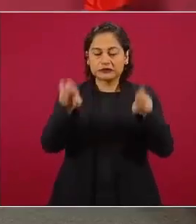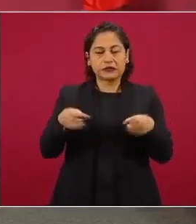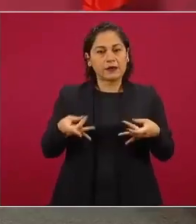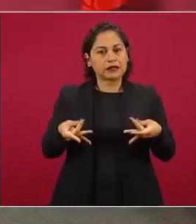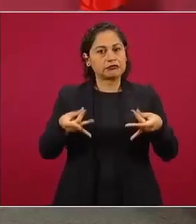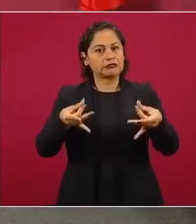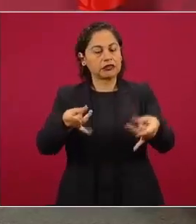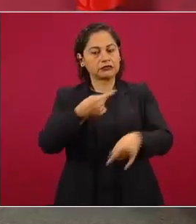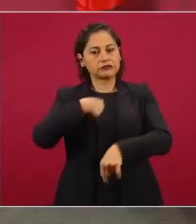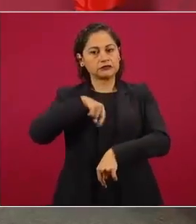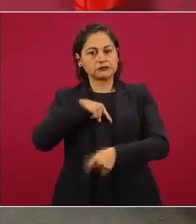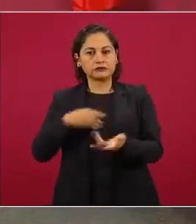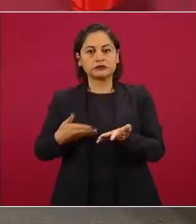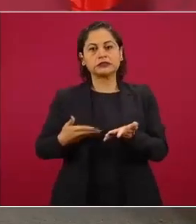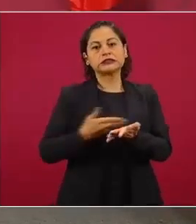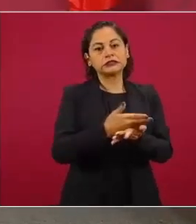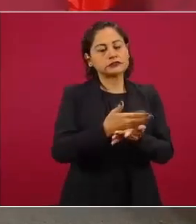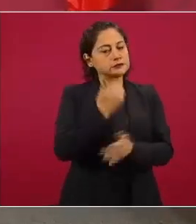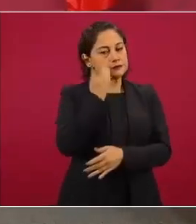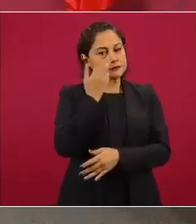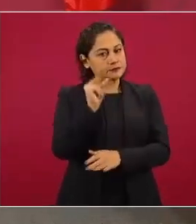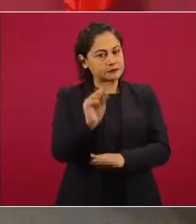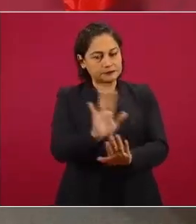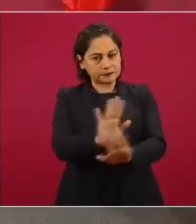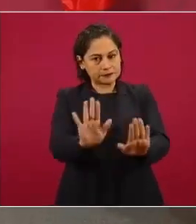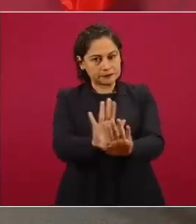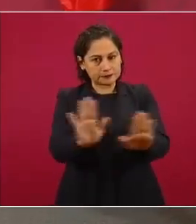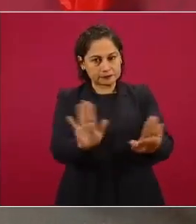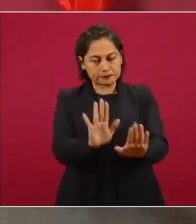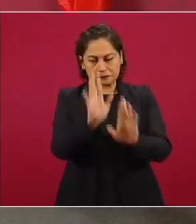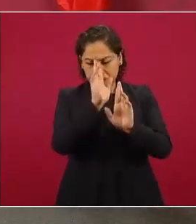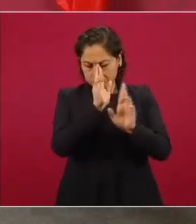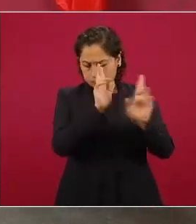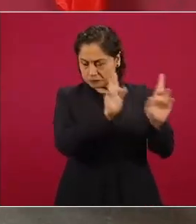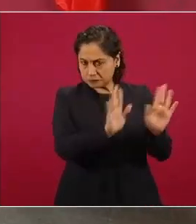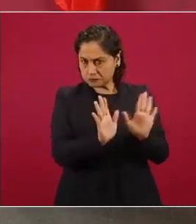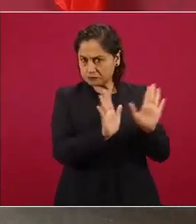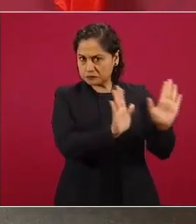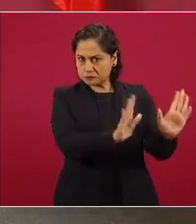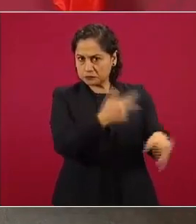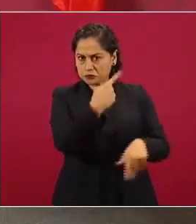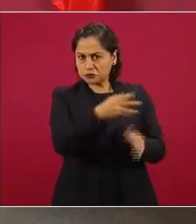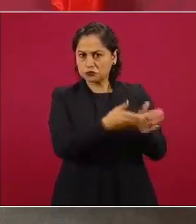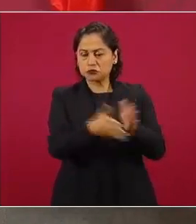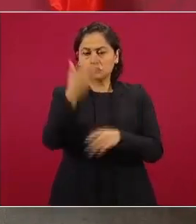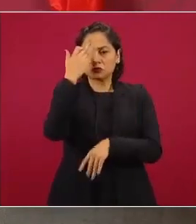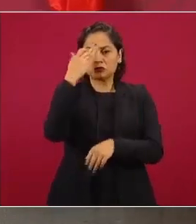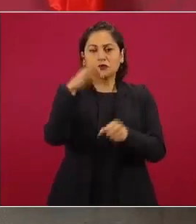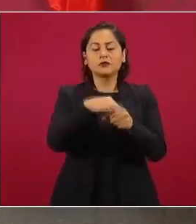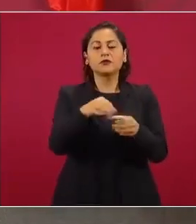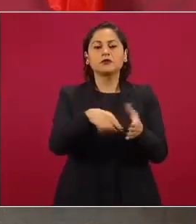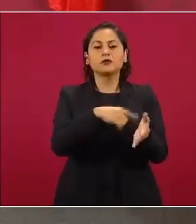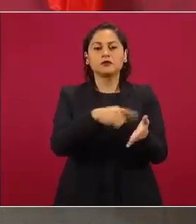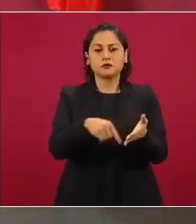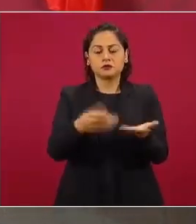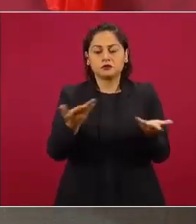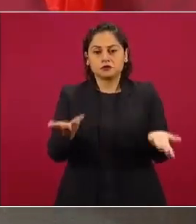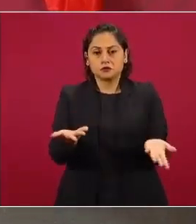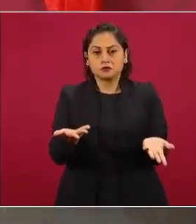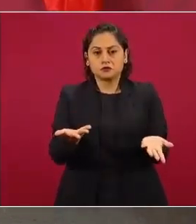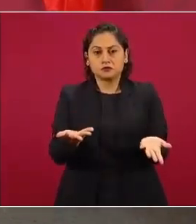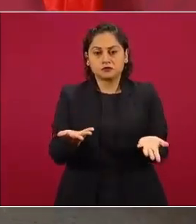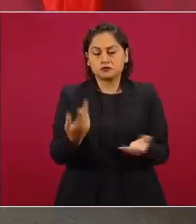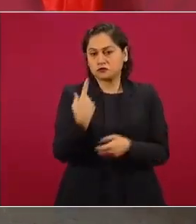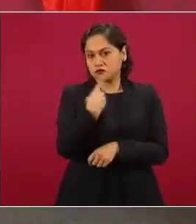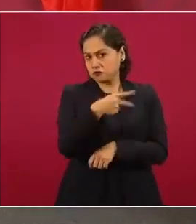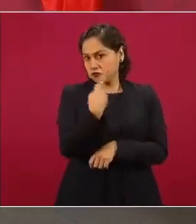interferir en un asunto que correspondía resolver a los